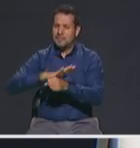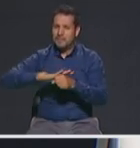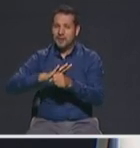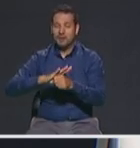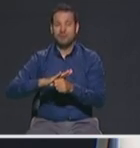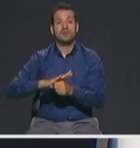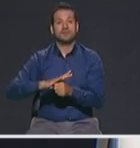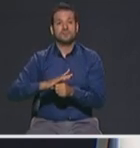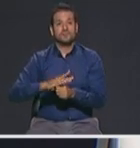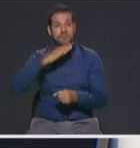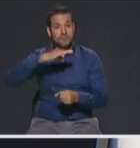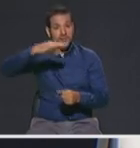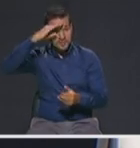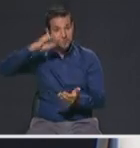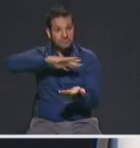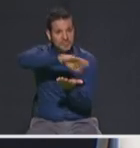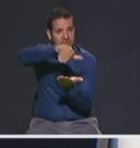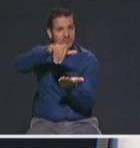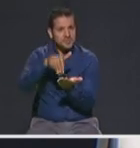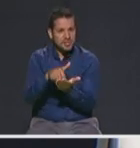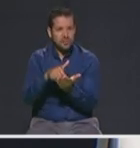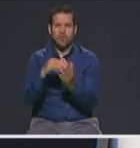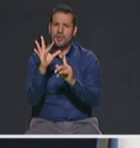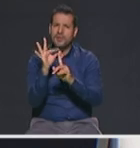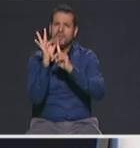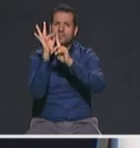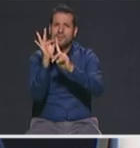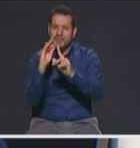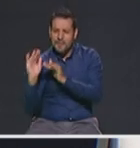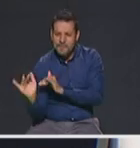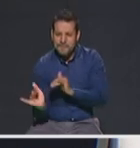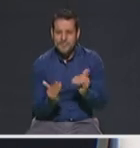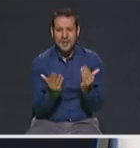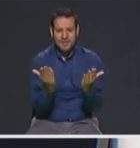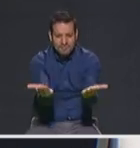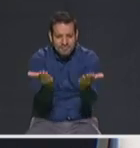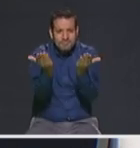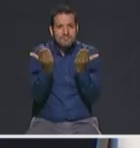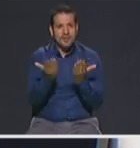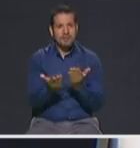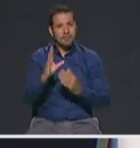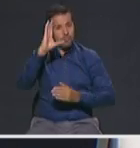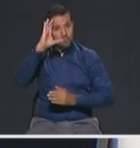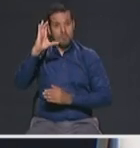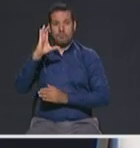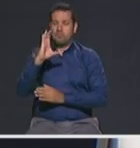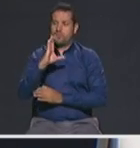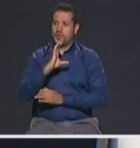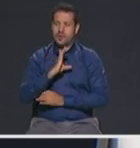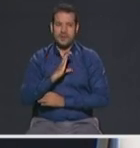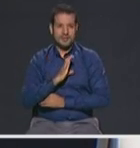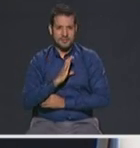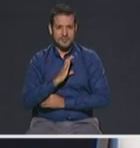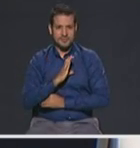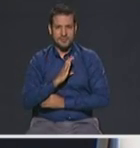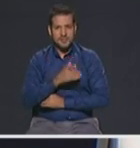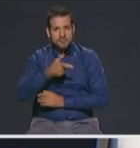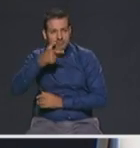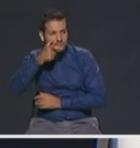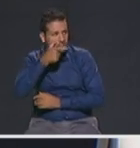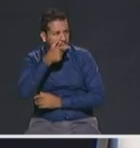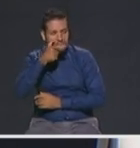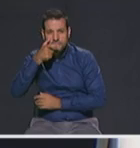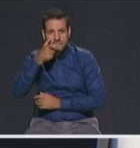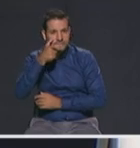tendrá un plan especial y el plan este conllevará a que vamos a tener policía de civil vamos a tener a las personas que hacen